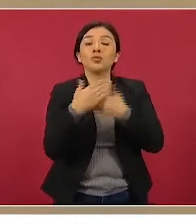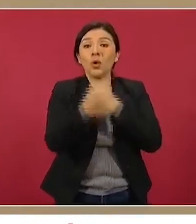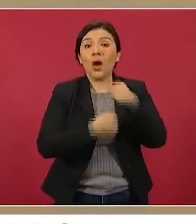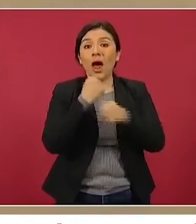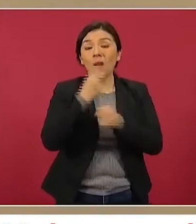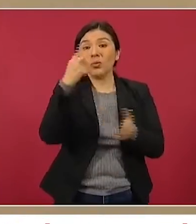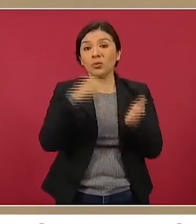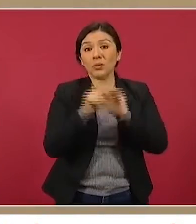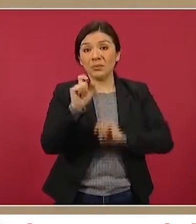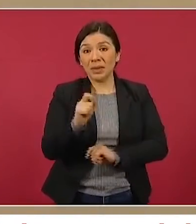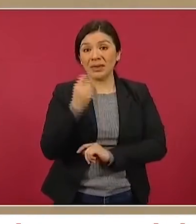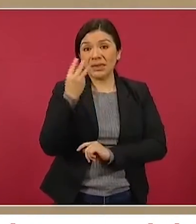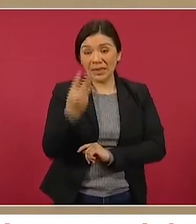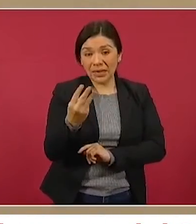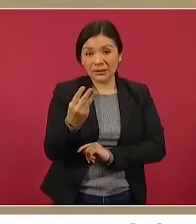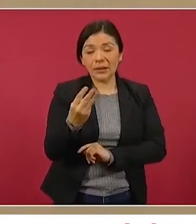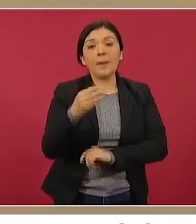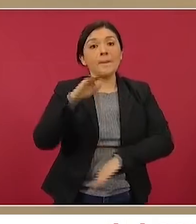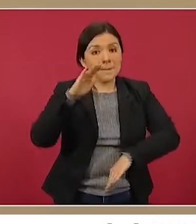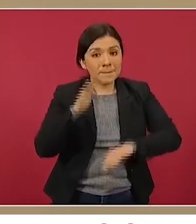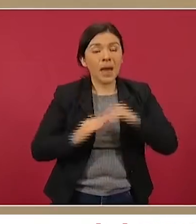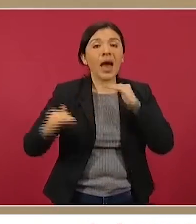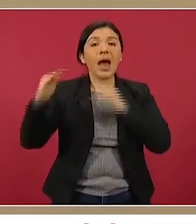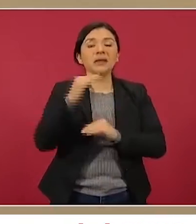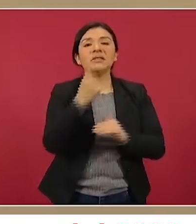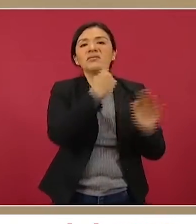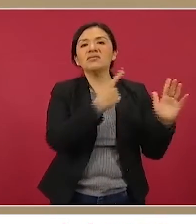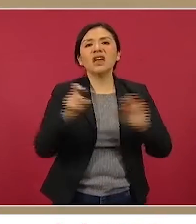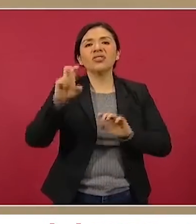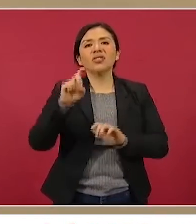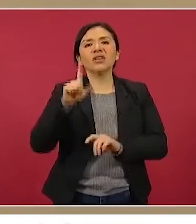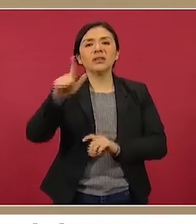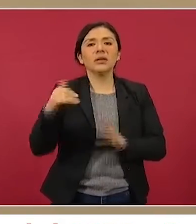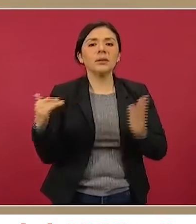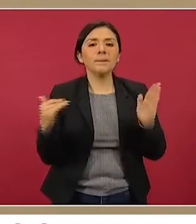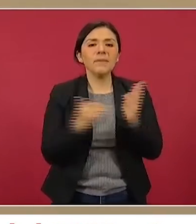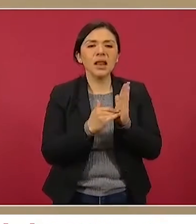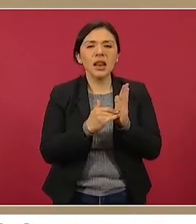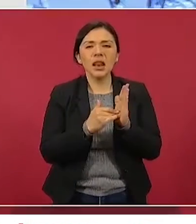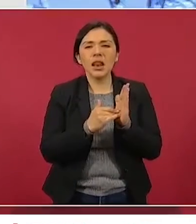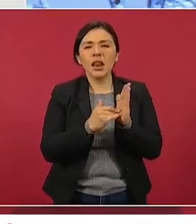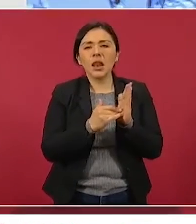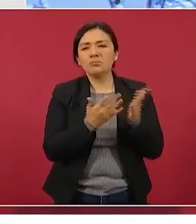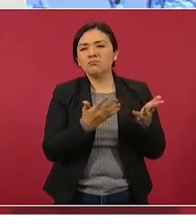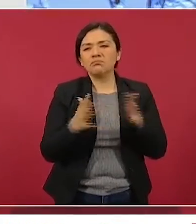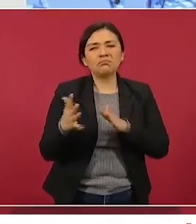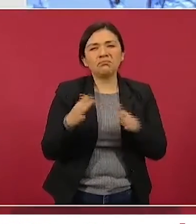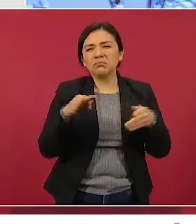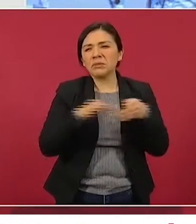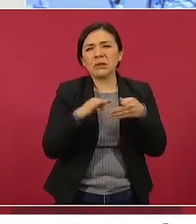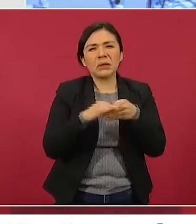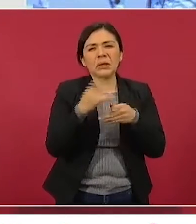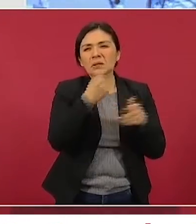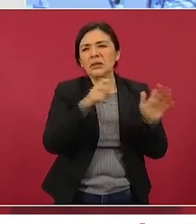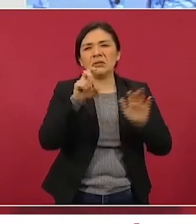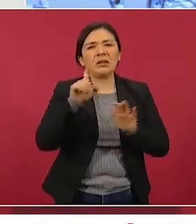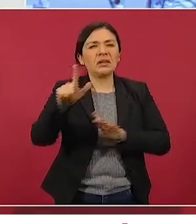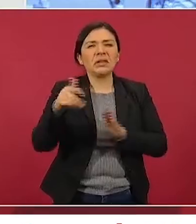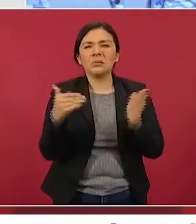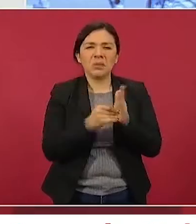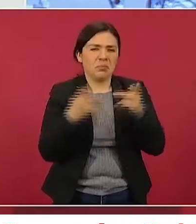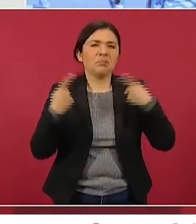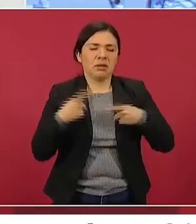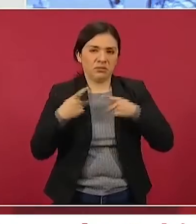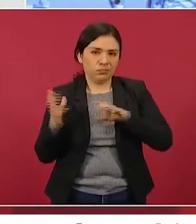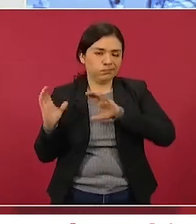2023, estemos alcanzando los 137 mil, un poquito más de 137 mil